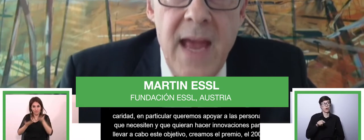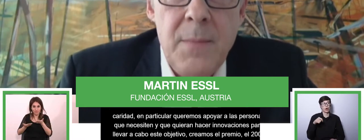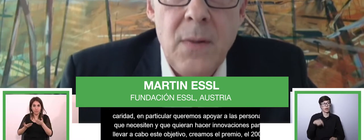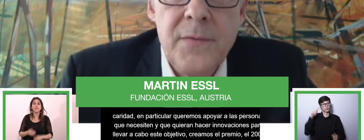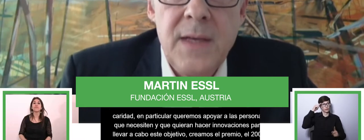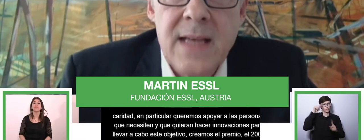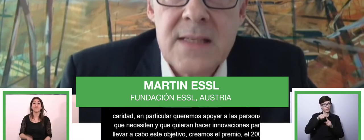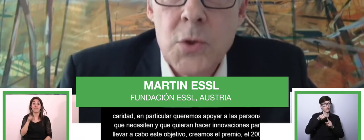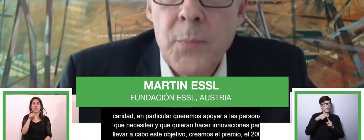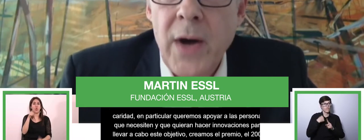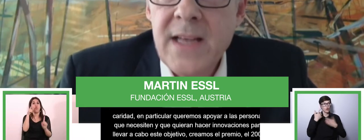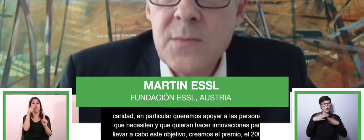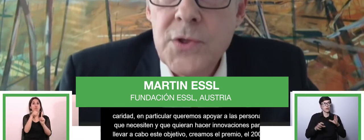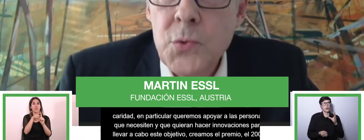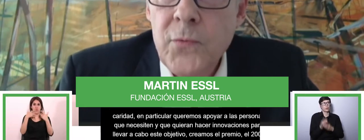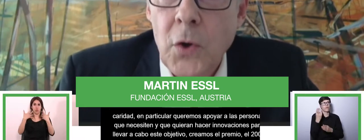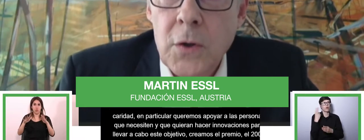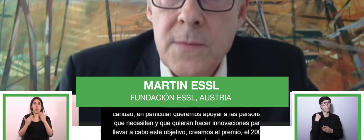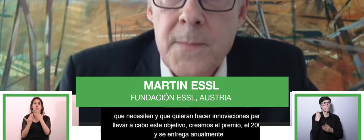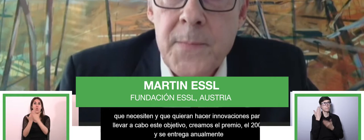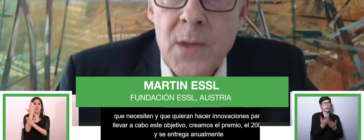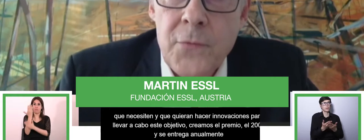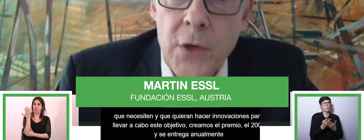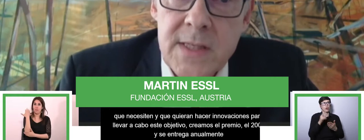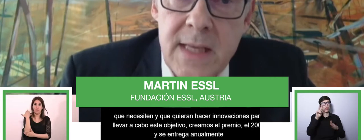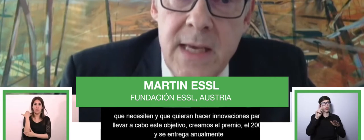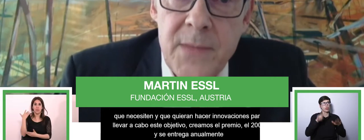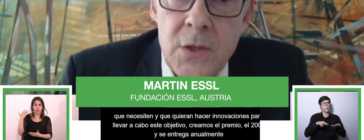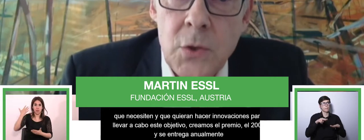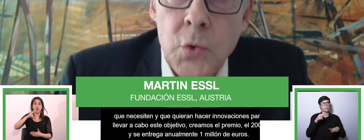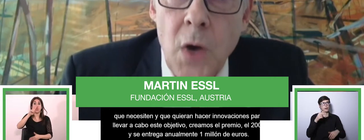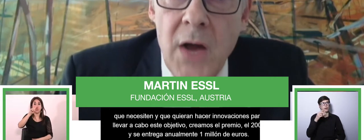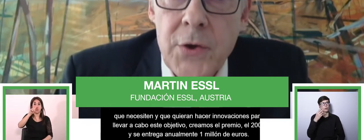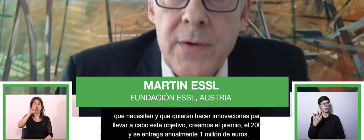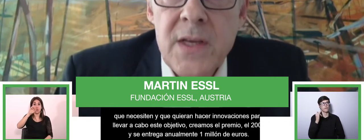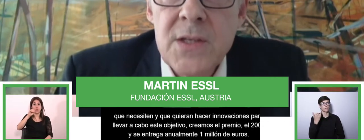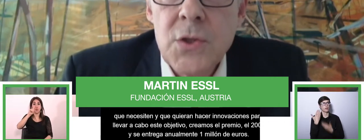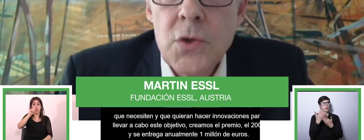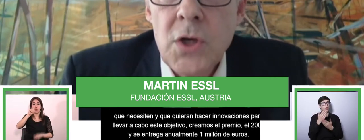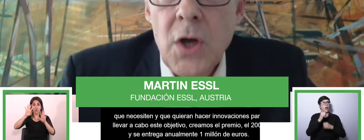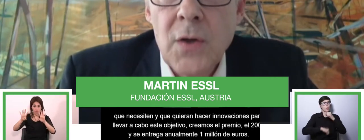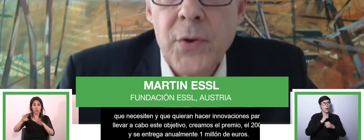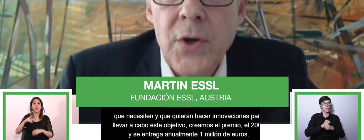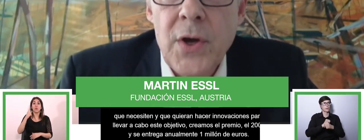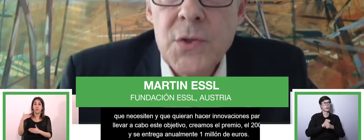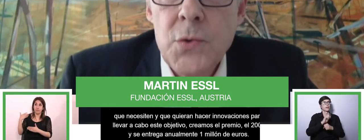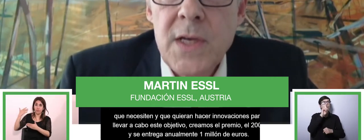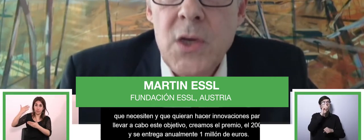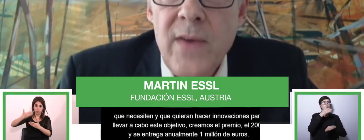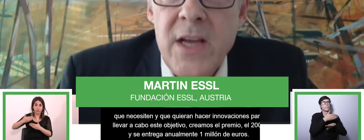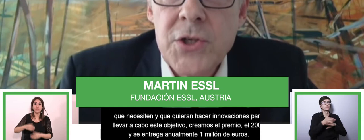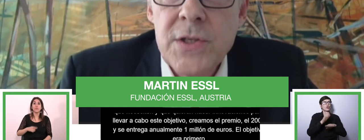The aim of the Essel Social Prize was twofold. Firstly, to honor social entrepreneurs